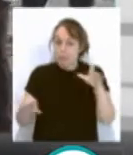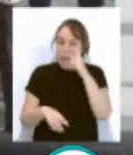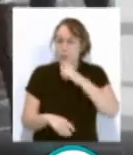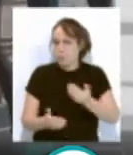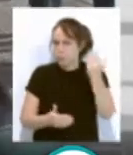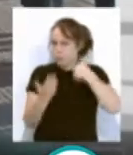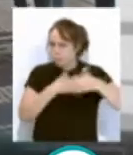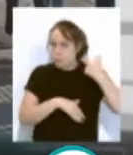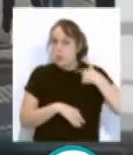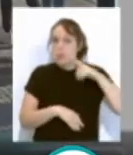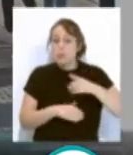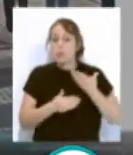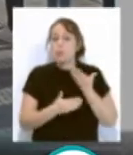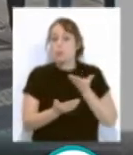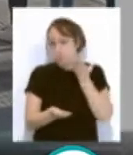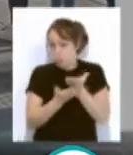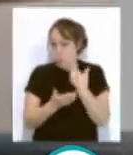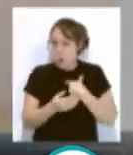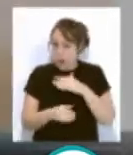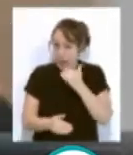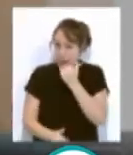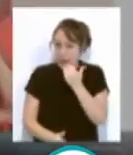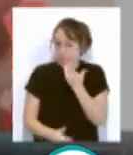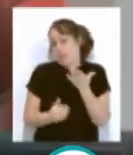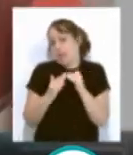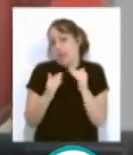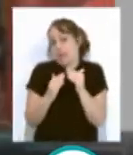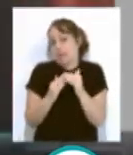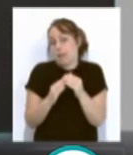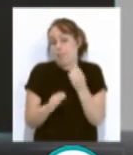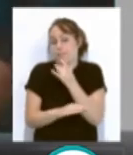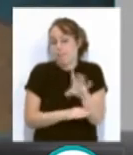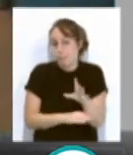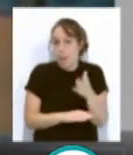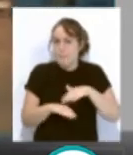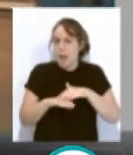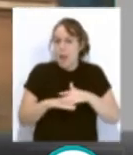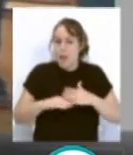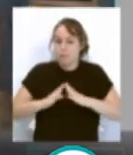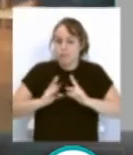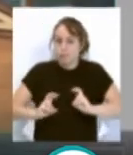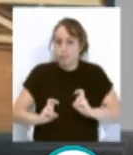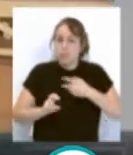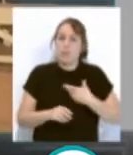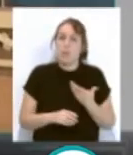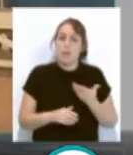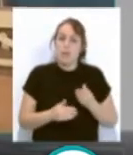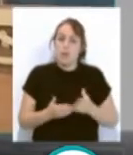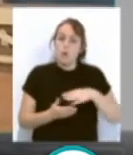anteriores una solicitud a su domicilio para que no se tengan que desplazar y priorizamos la entrega de documentación